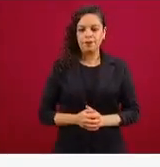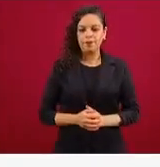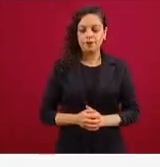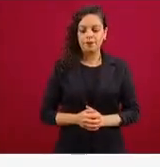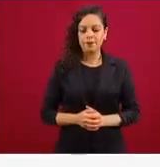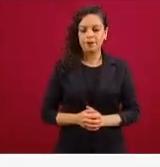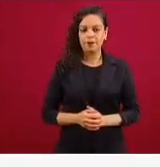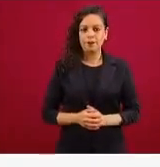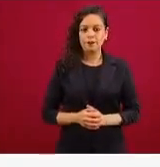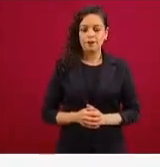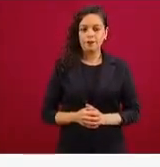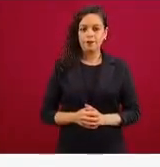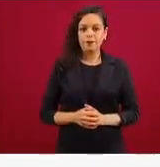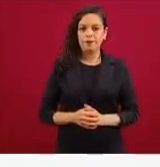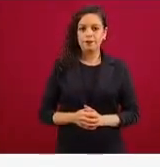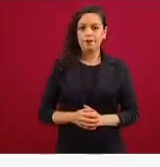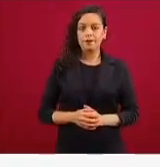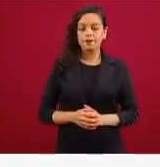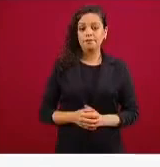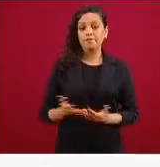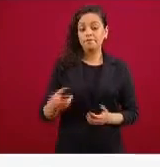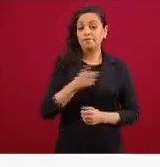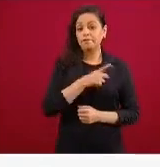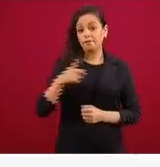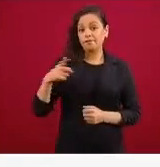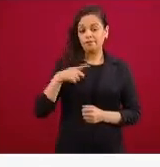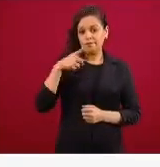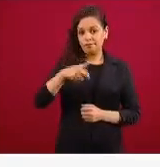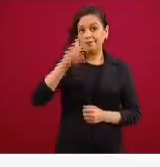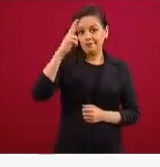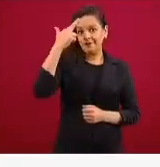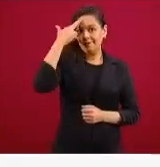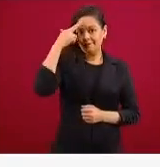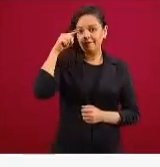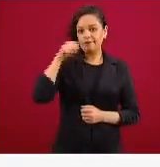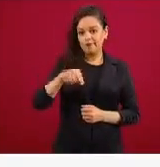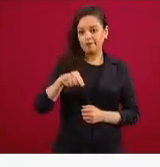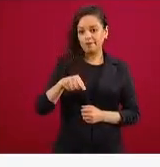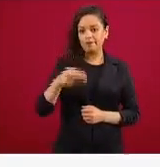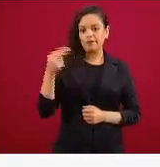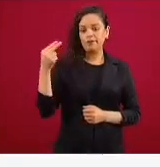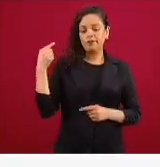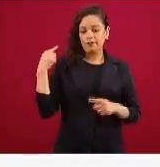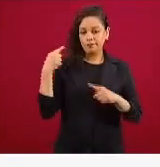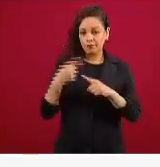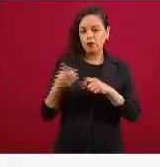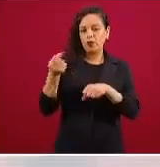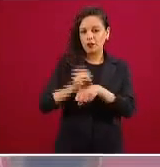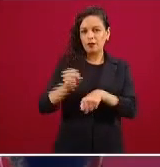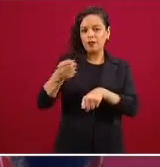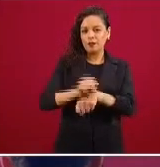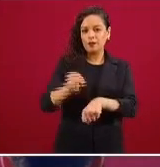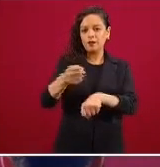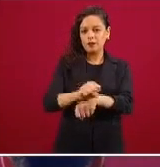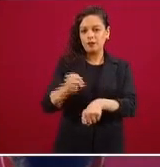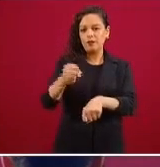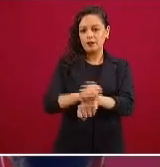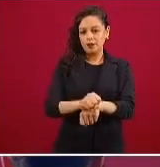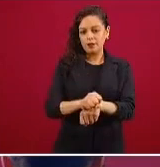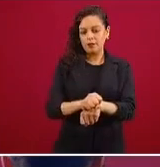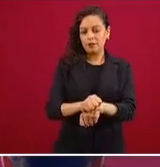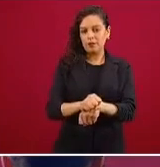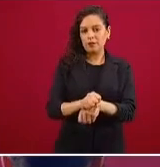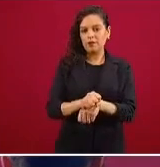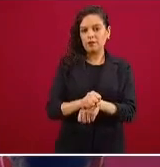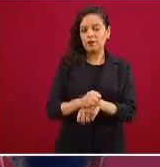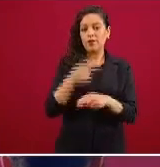lo vamos a estar manteniendo como una idea a lo largo de todas las siguientes semanas hasta llegar al punto